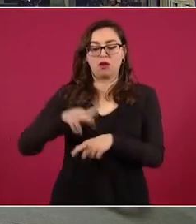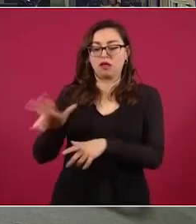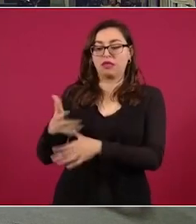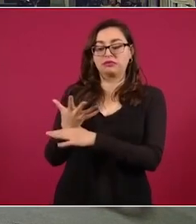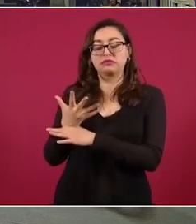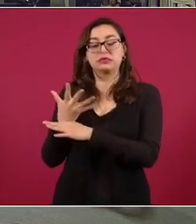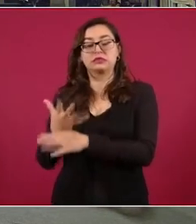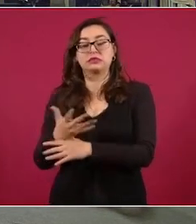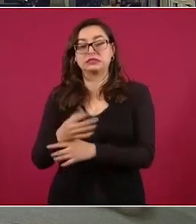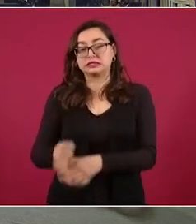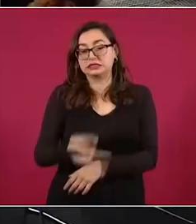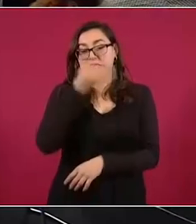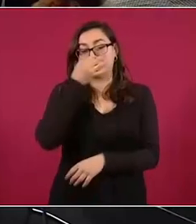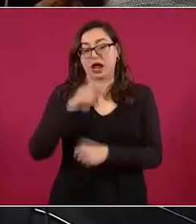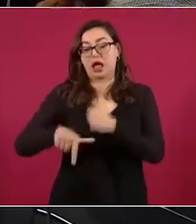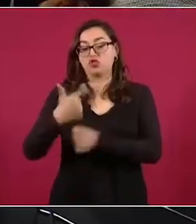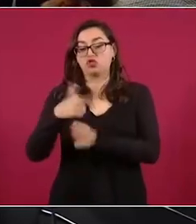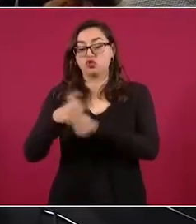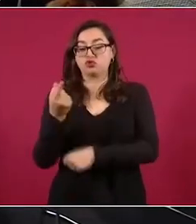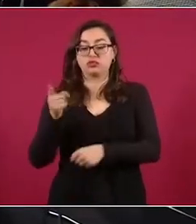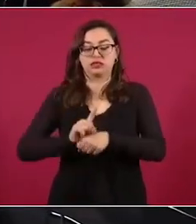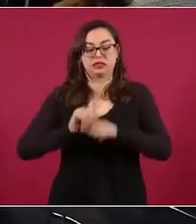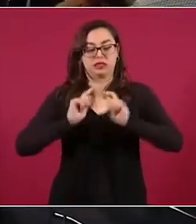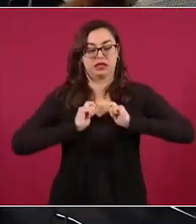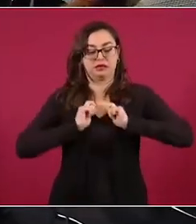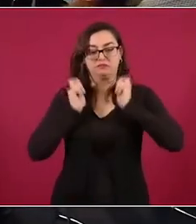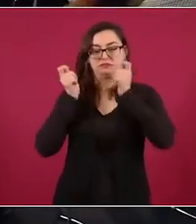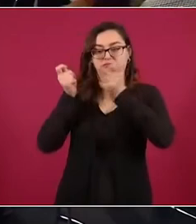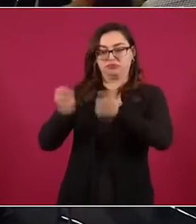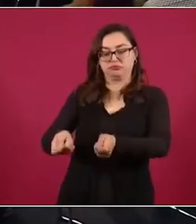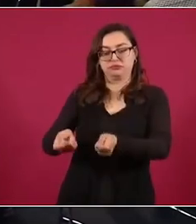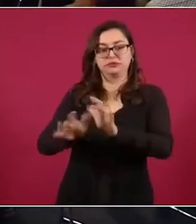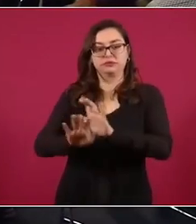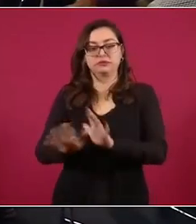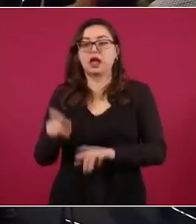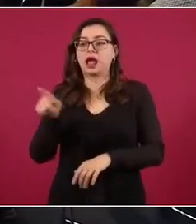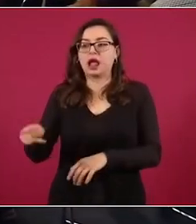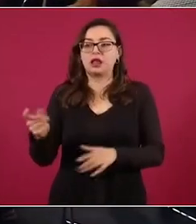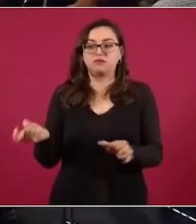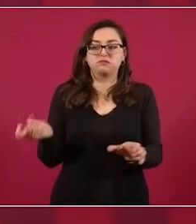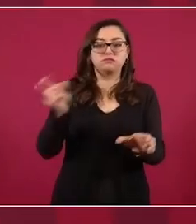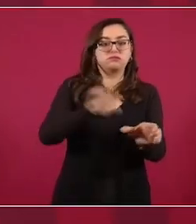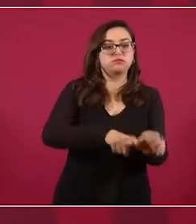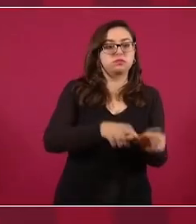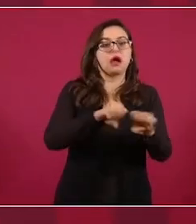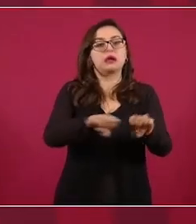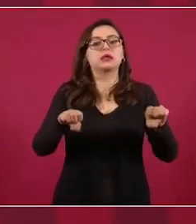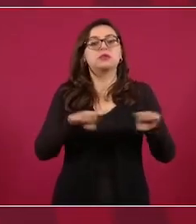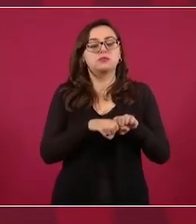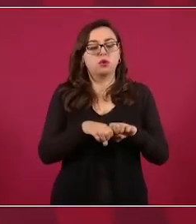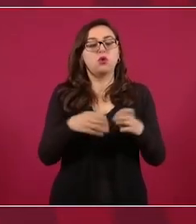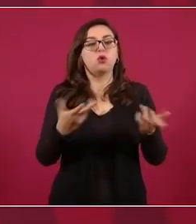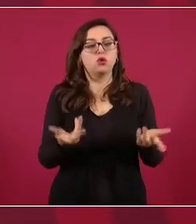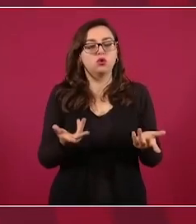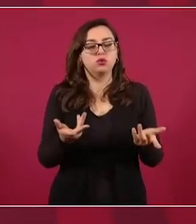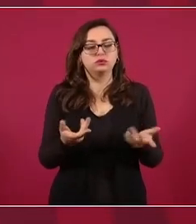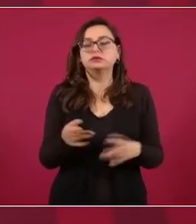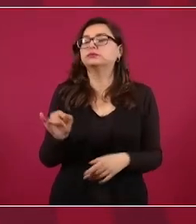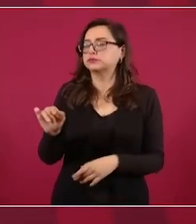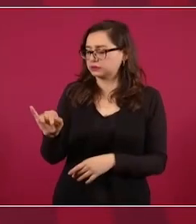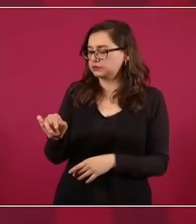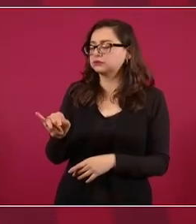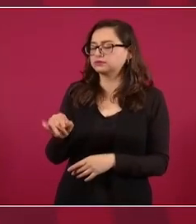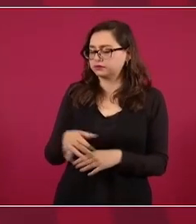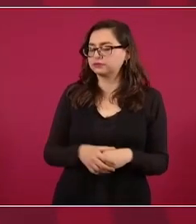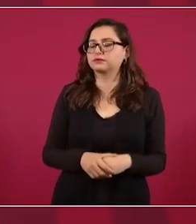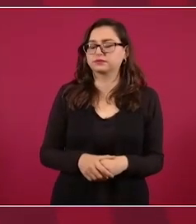Estado, ¿ya sabe a qué cargo lo va a invitar? Sí, va a participar. Nos va a representar